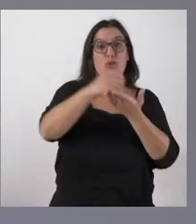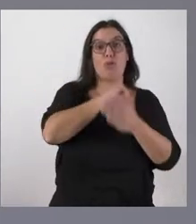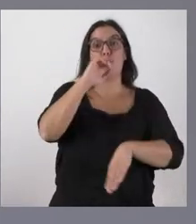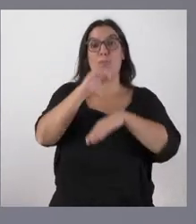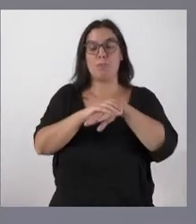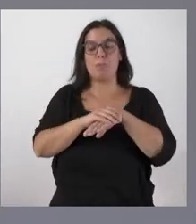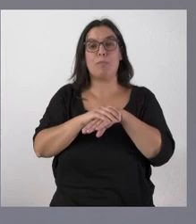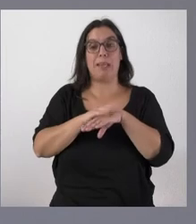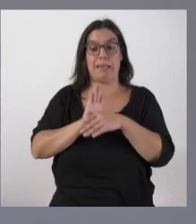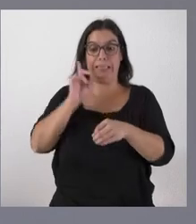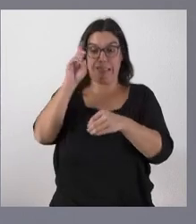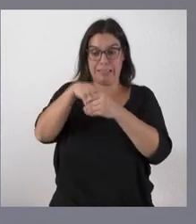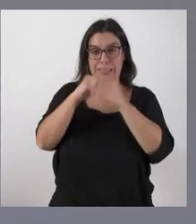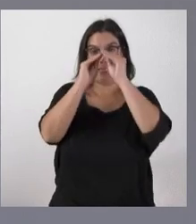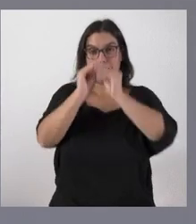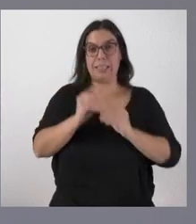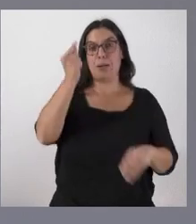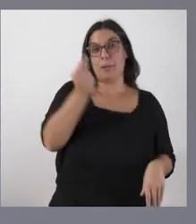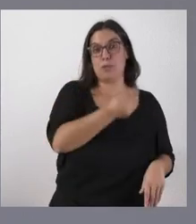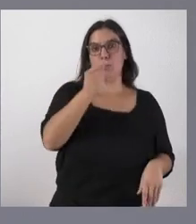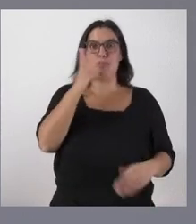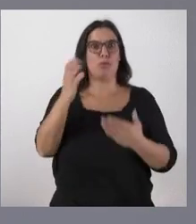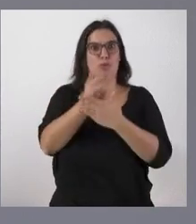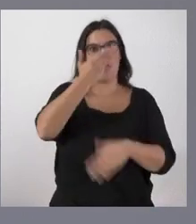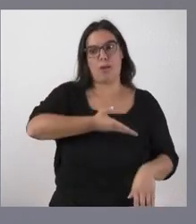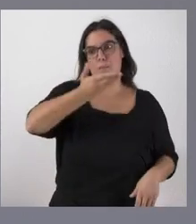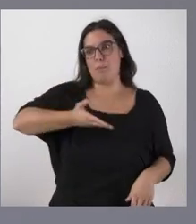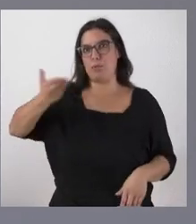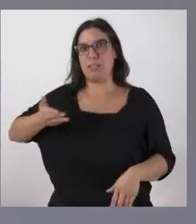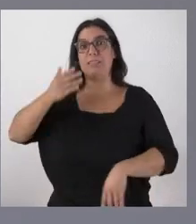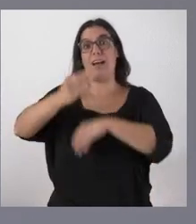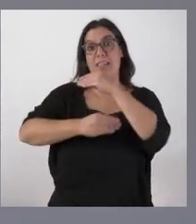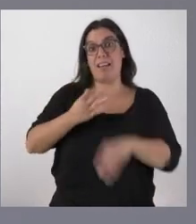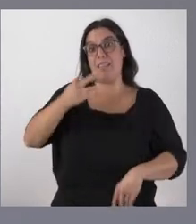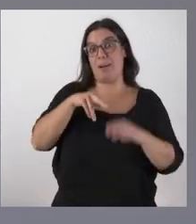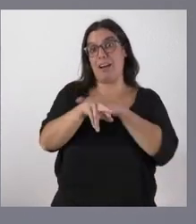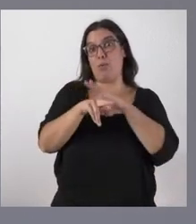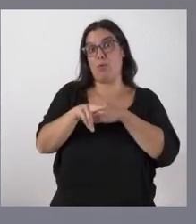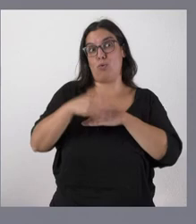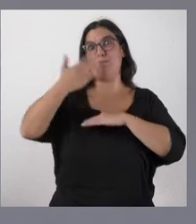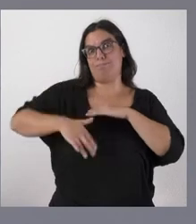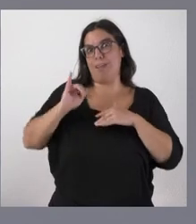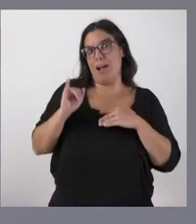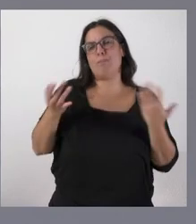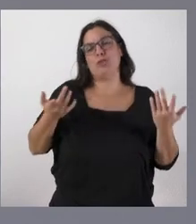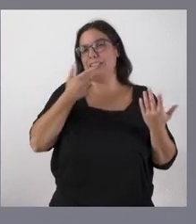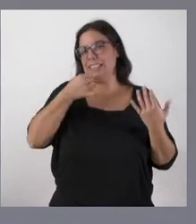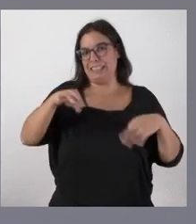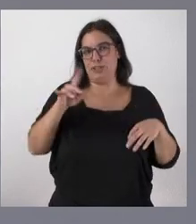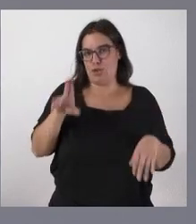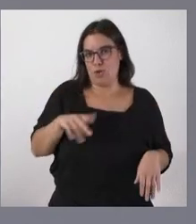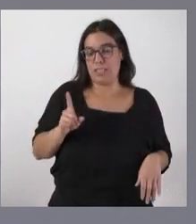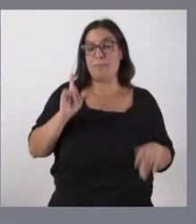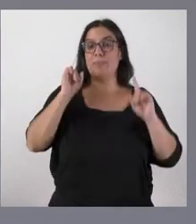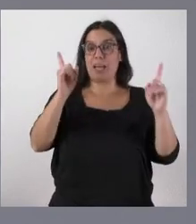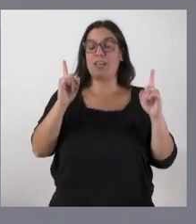son igual de importantes y hacer un escenario donde los recursos no son ilimitados pues no es una tarea sencilla en este